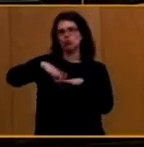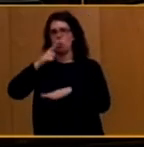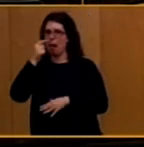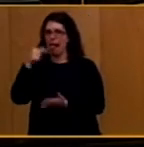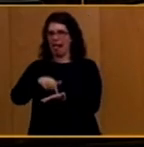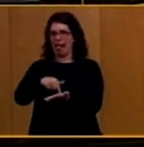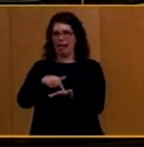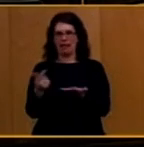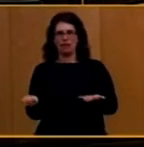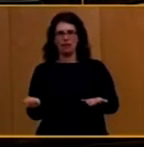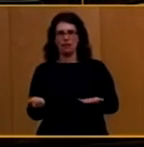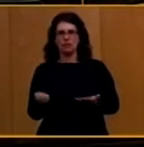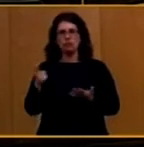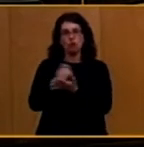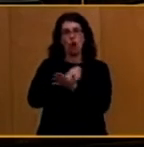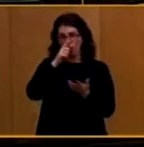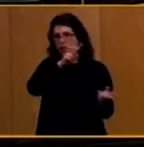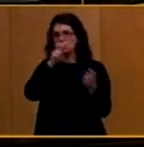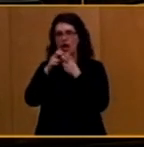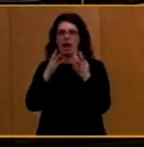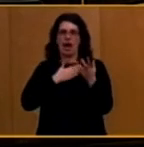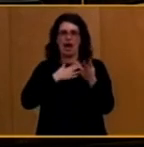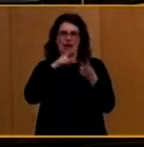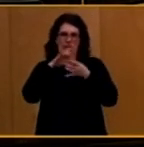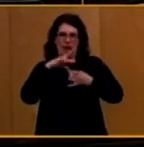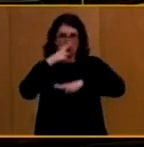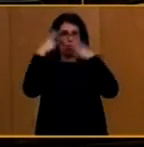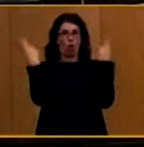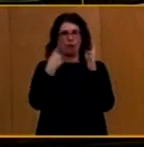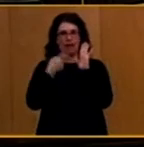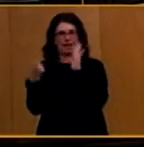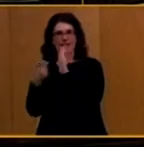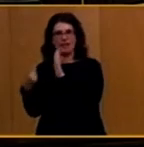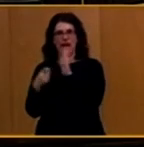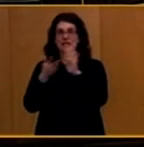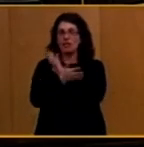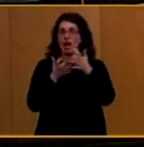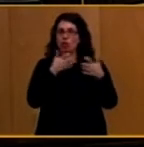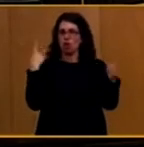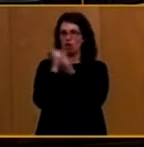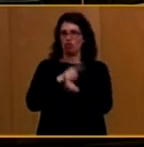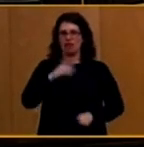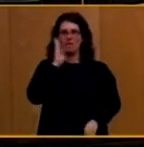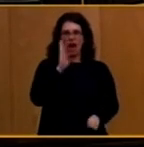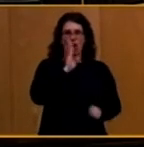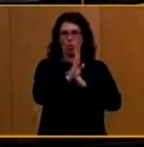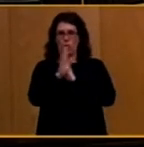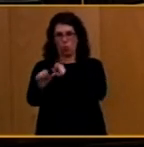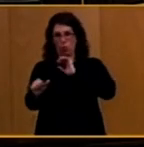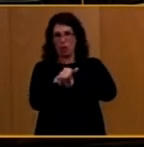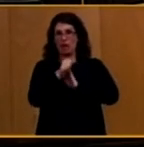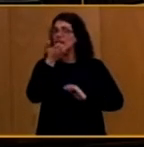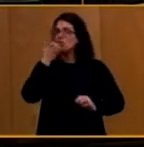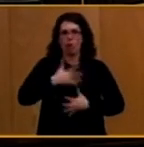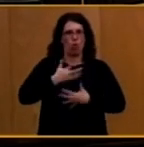quitarle dinero a la hacienda pública y luchar contra el fraude no hay voluntad porque si hubiera voluntad no llevábamos cuatro años bajando la partida de la